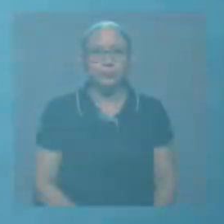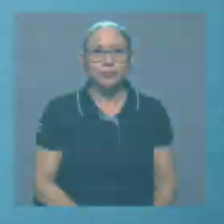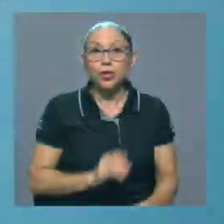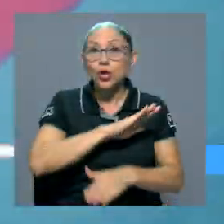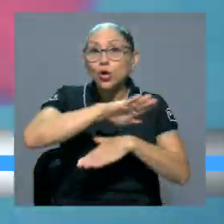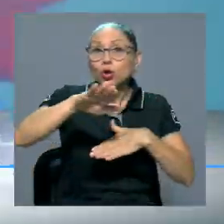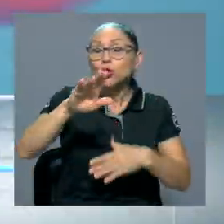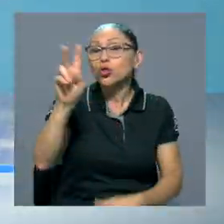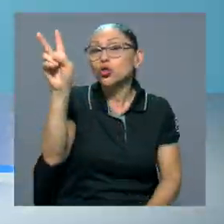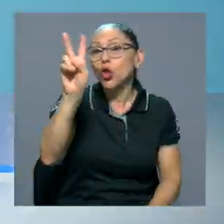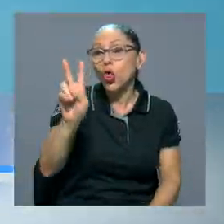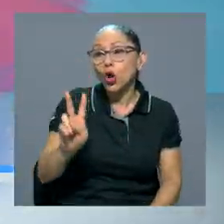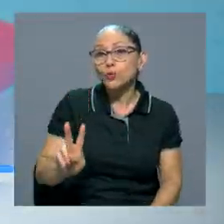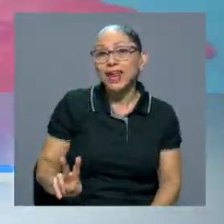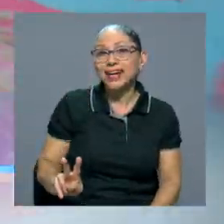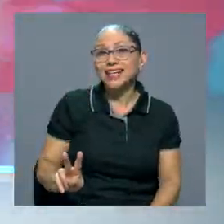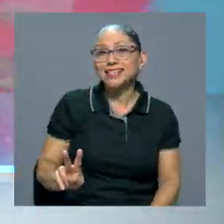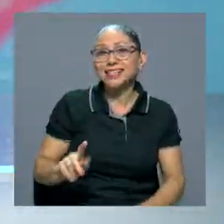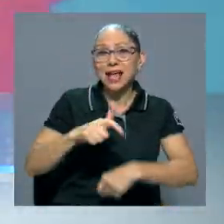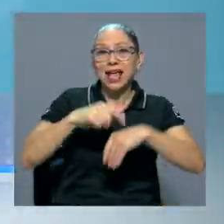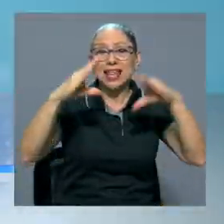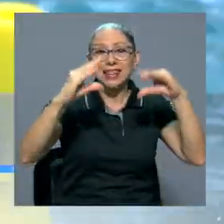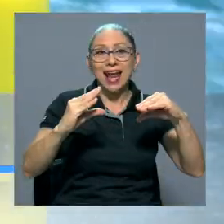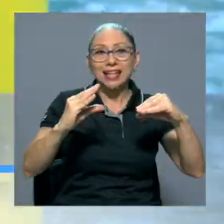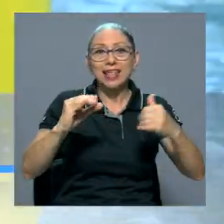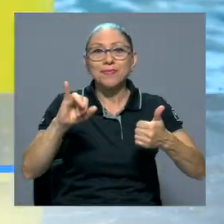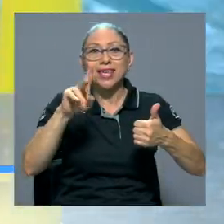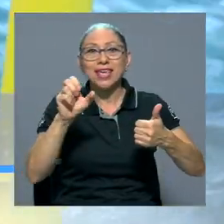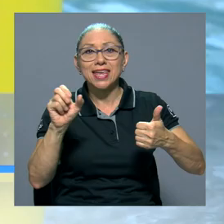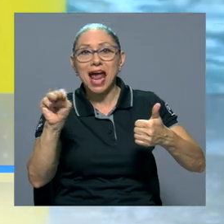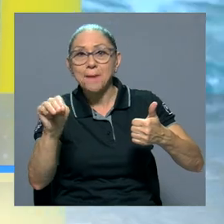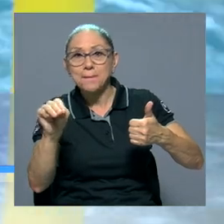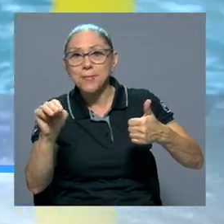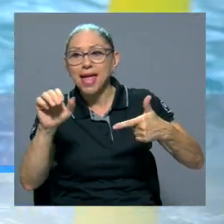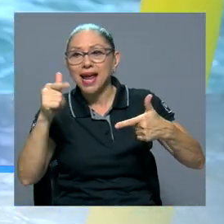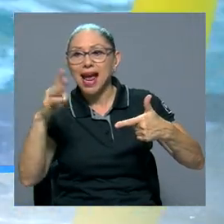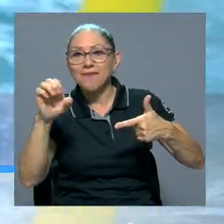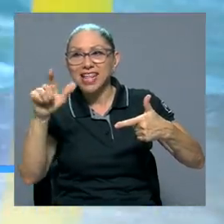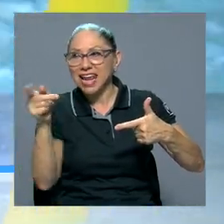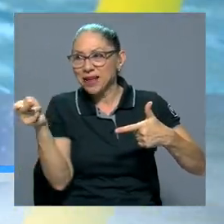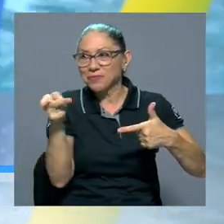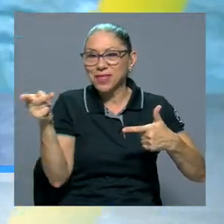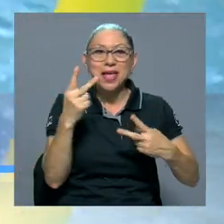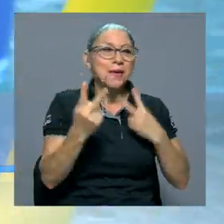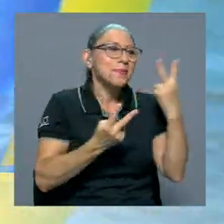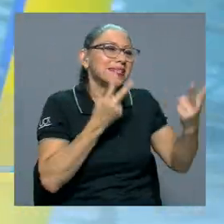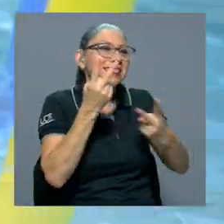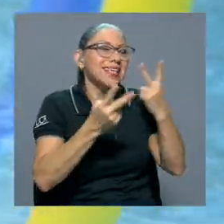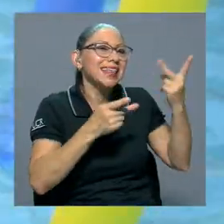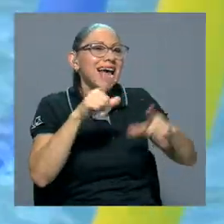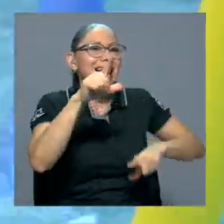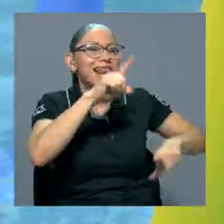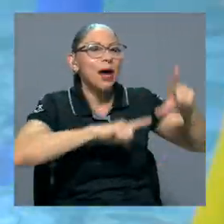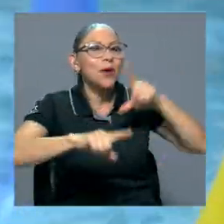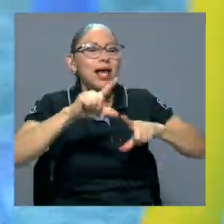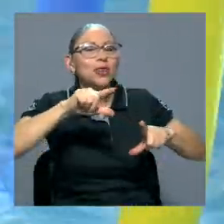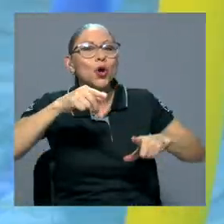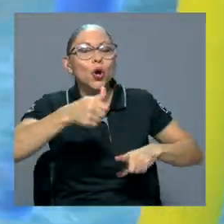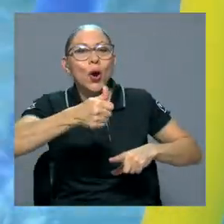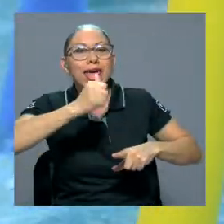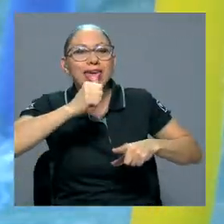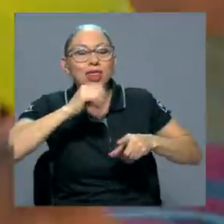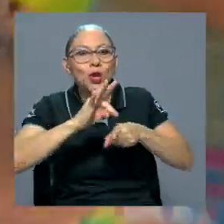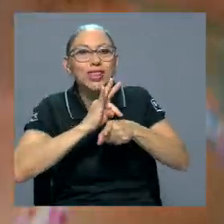Todos los viernes por la tarde, Don Hiram y Doña Gabriela visitan el Laboratorio de Hidroterapia de la